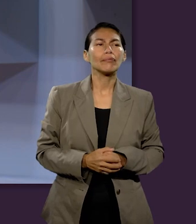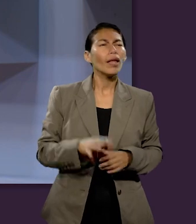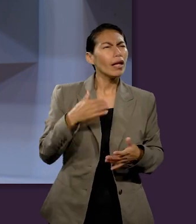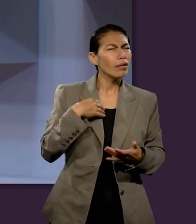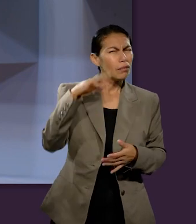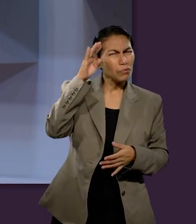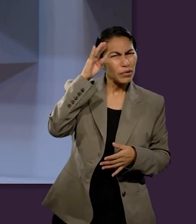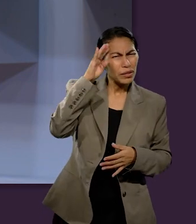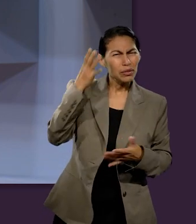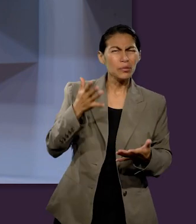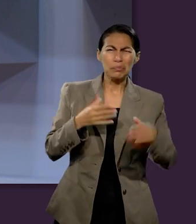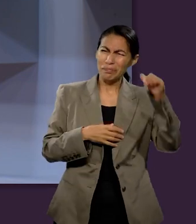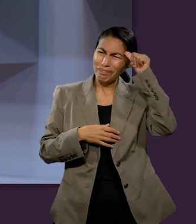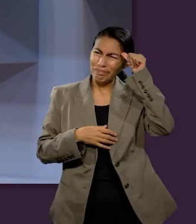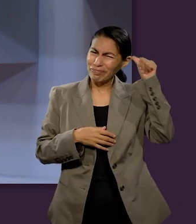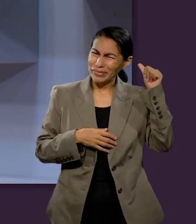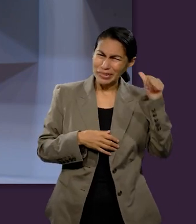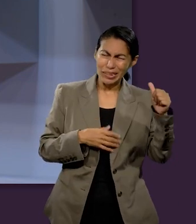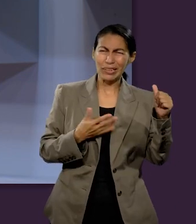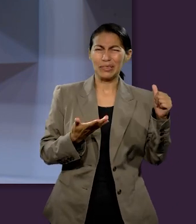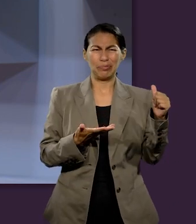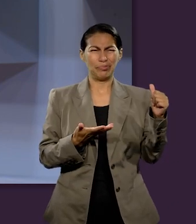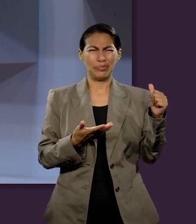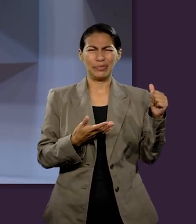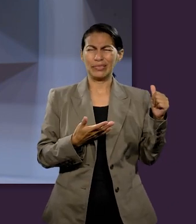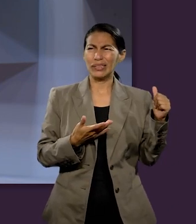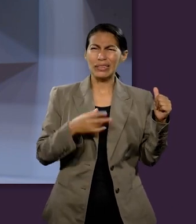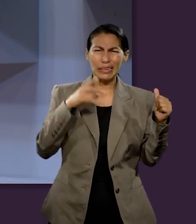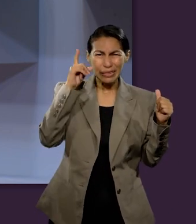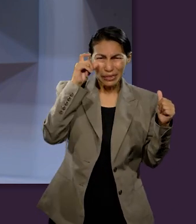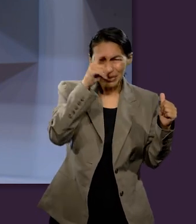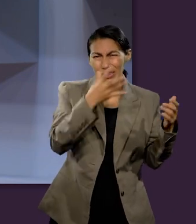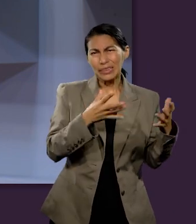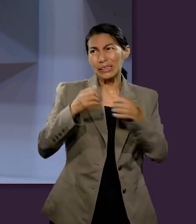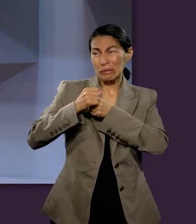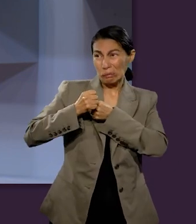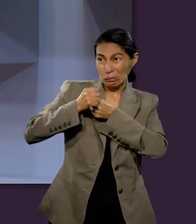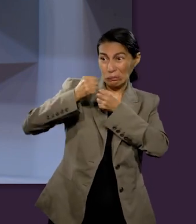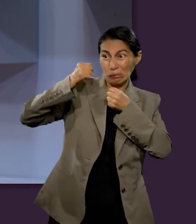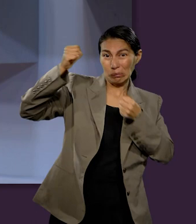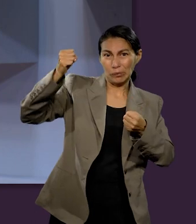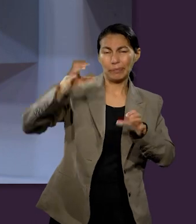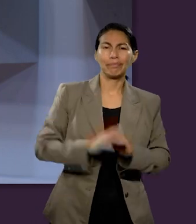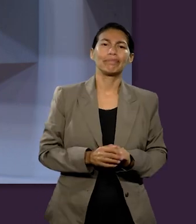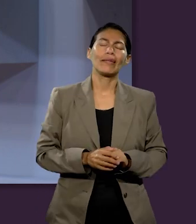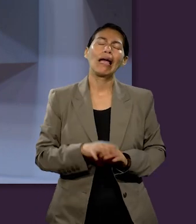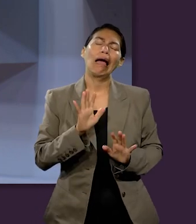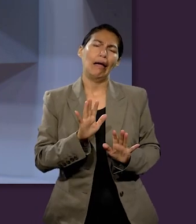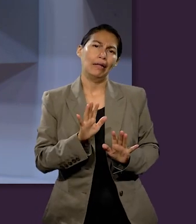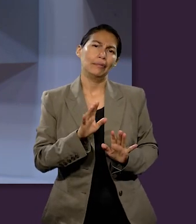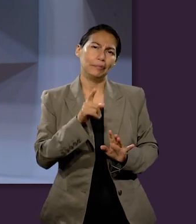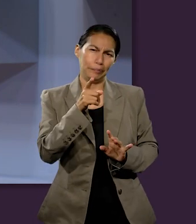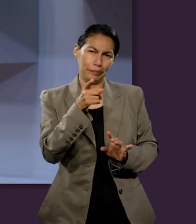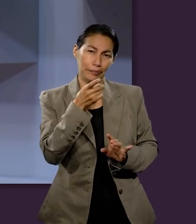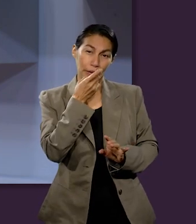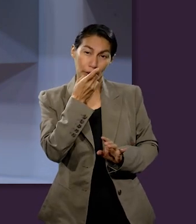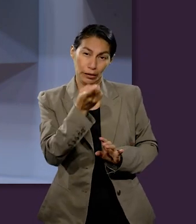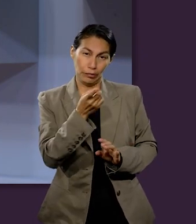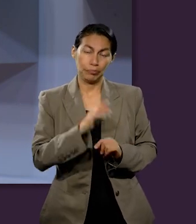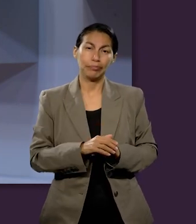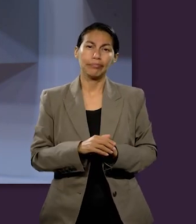realmente el pecado nos ha condicionado de una manera tan dura. Quiero